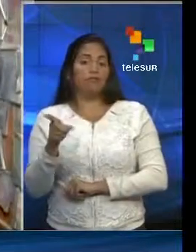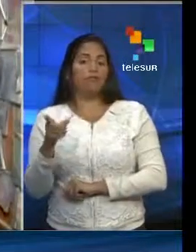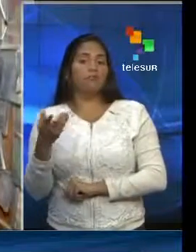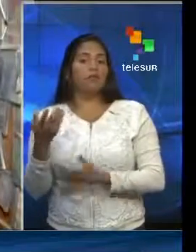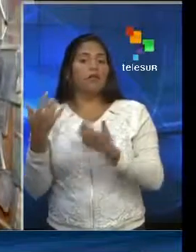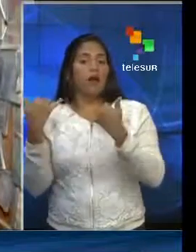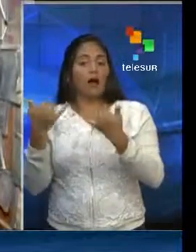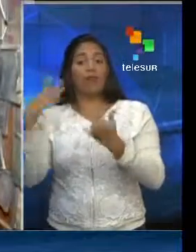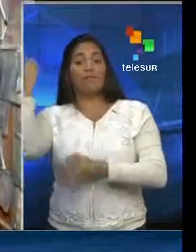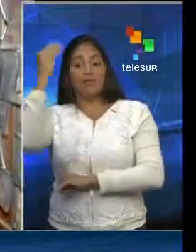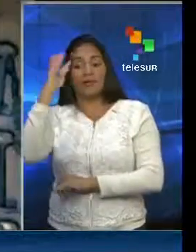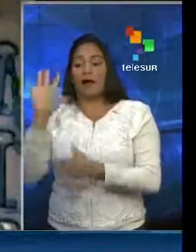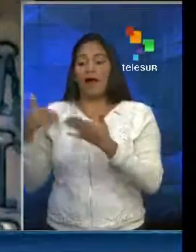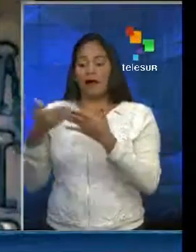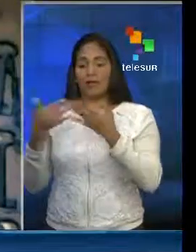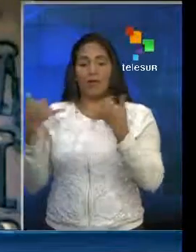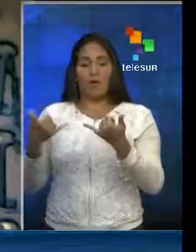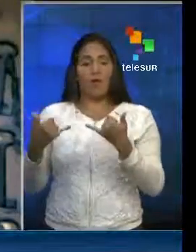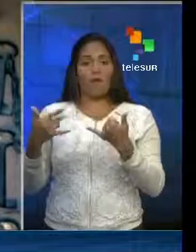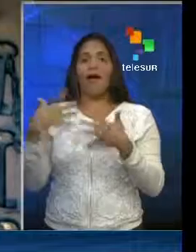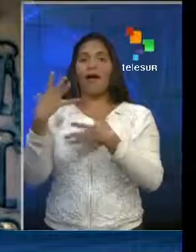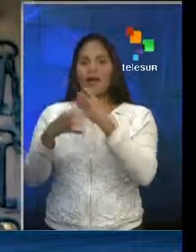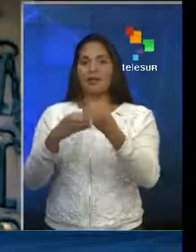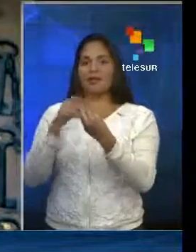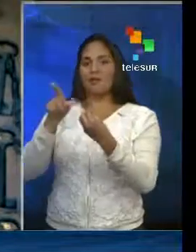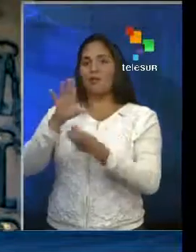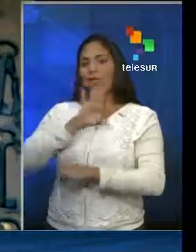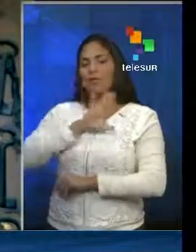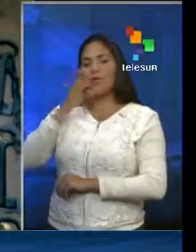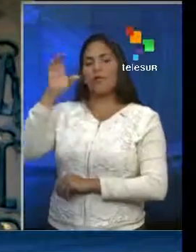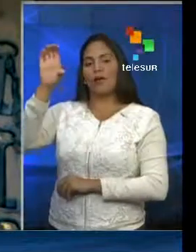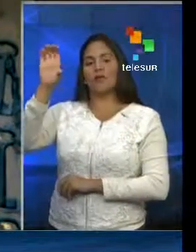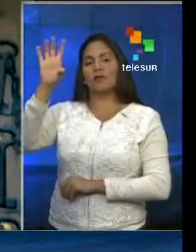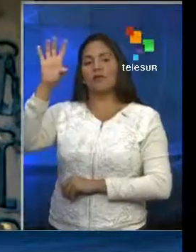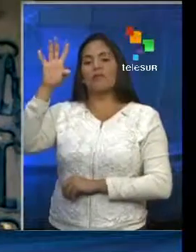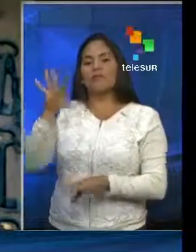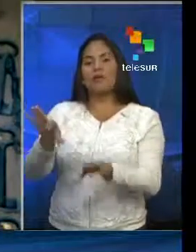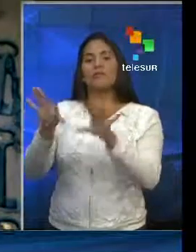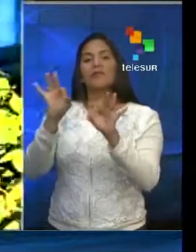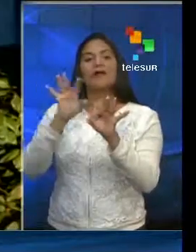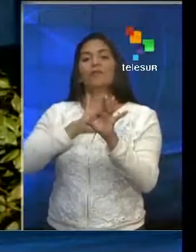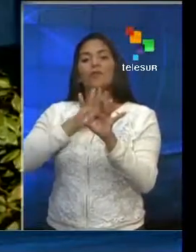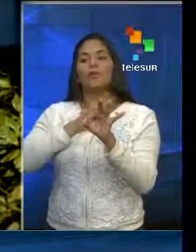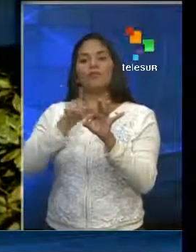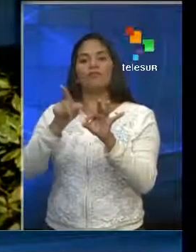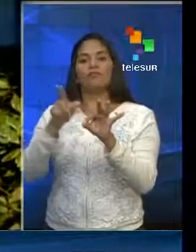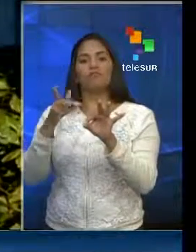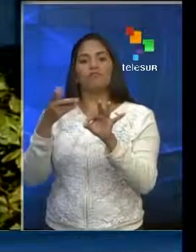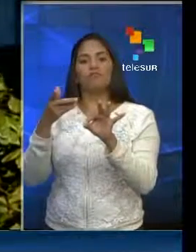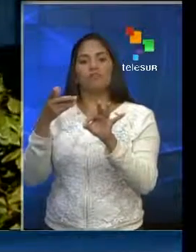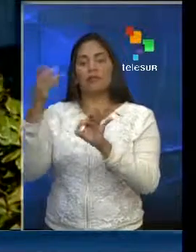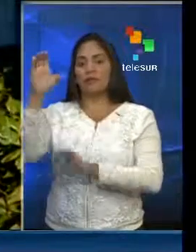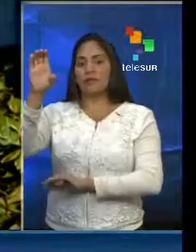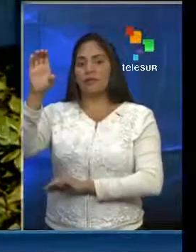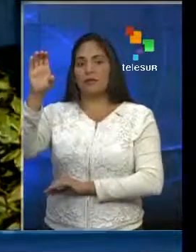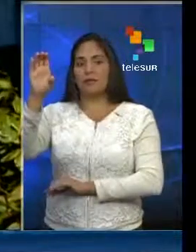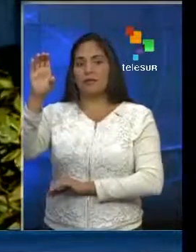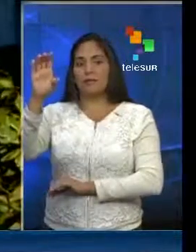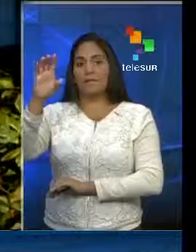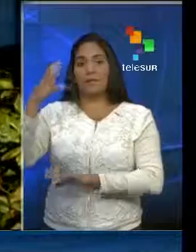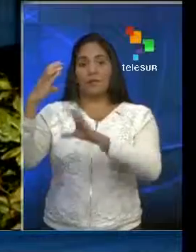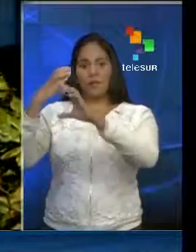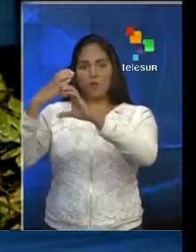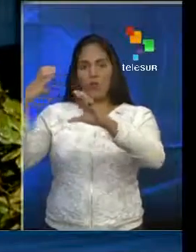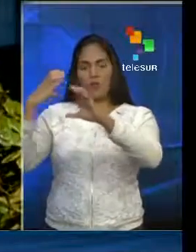lo que hasta hoy está haciendo en Cisjordania, especialmente en Jorujalén. Los camiones del